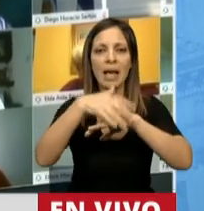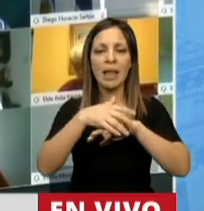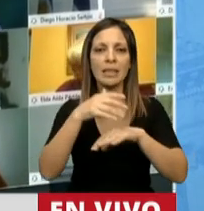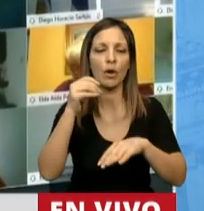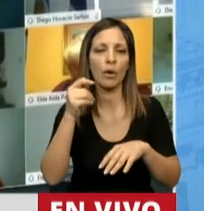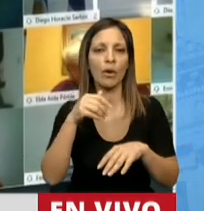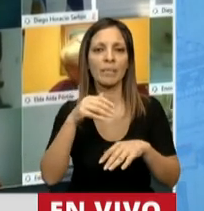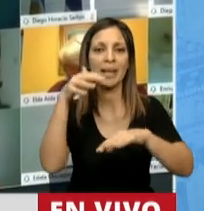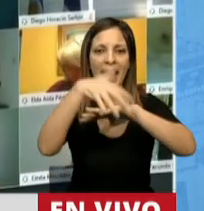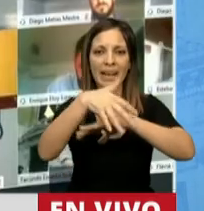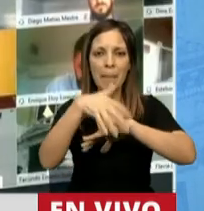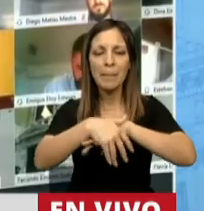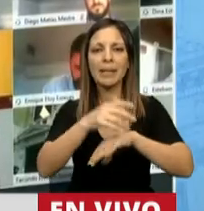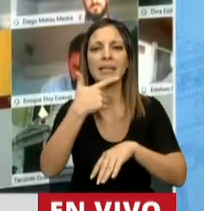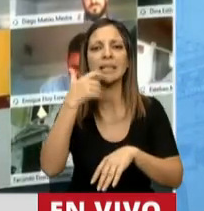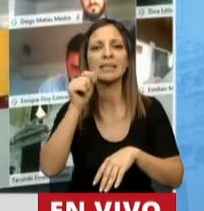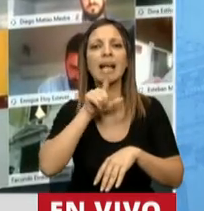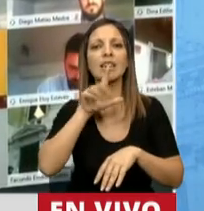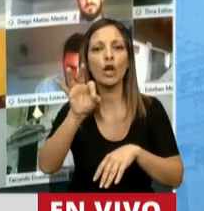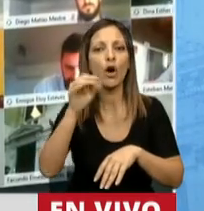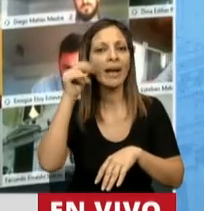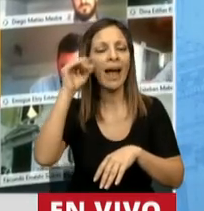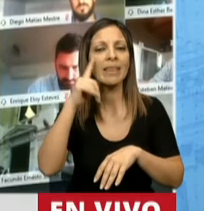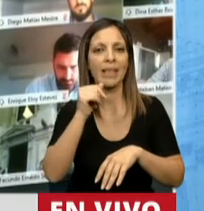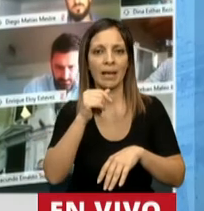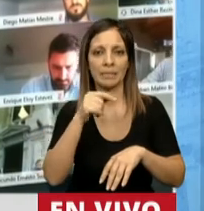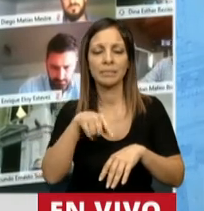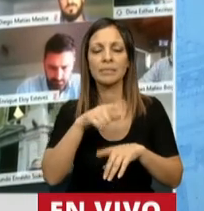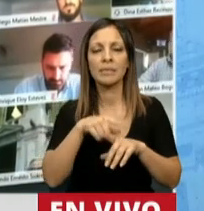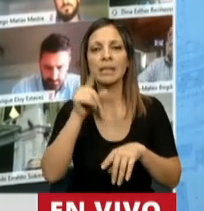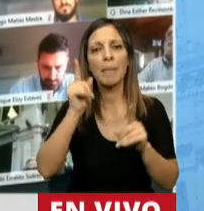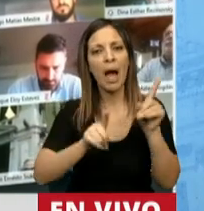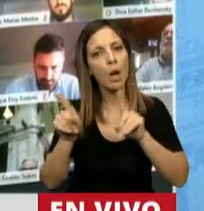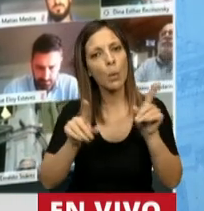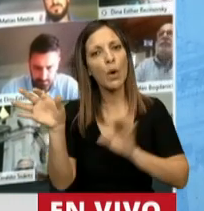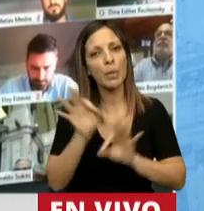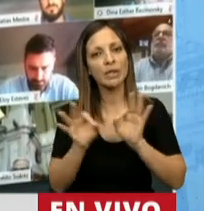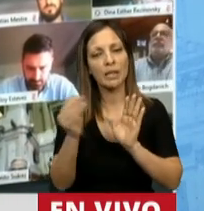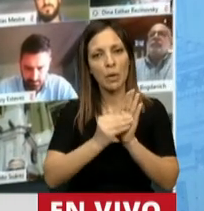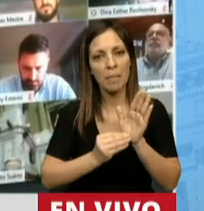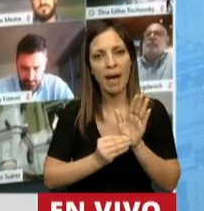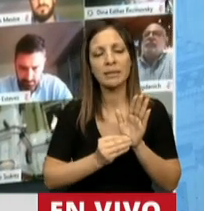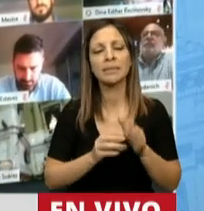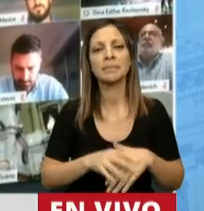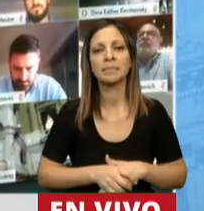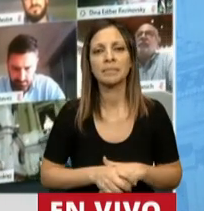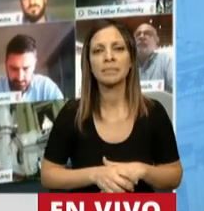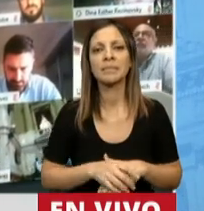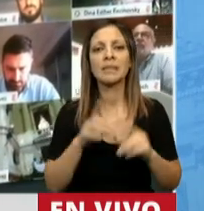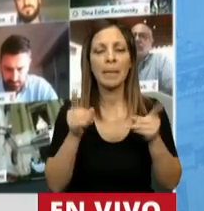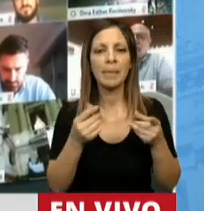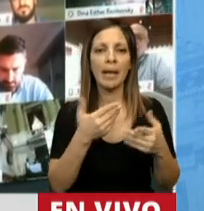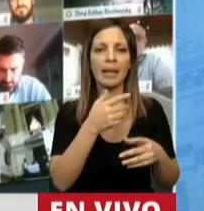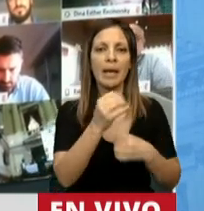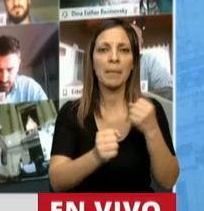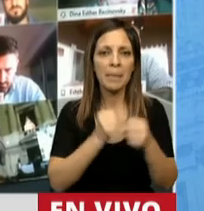represa que genera energía hidroeléctrica y también algunos proyectos más a través de Lenosa, a través